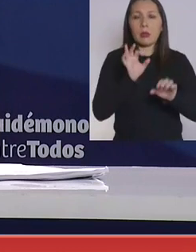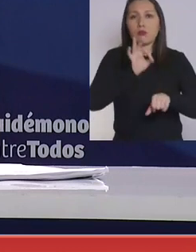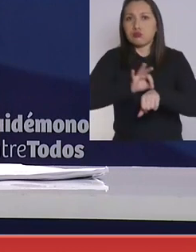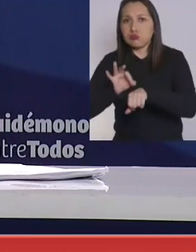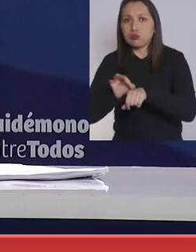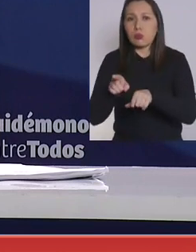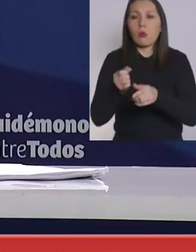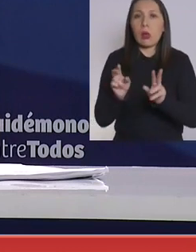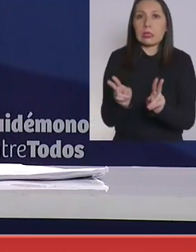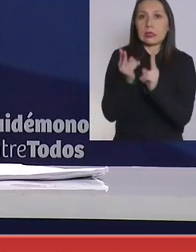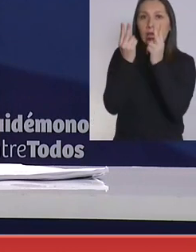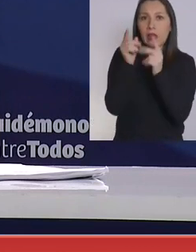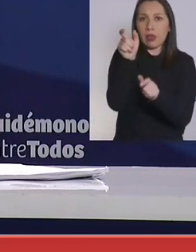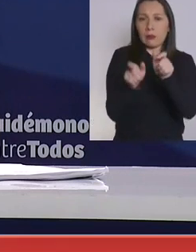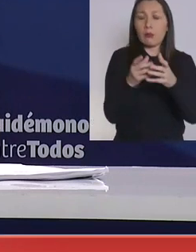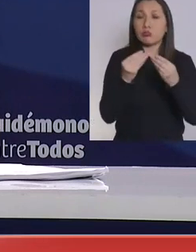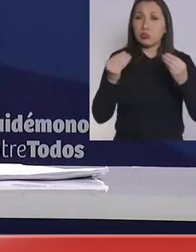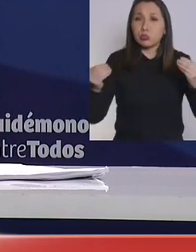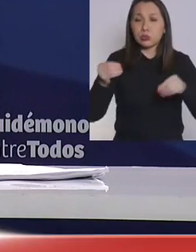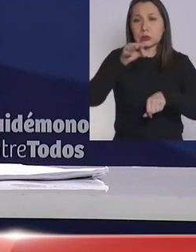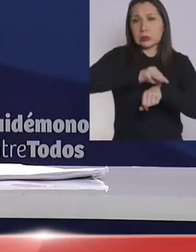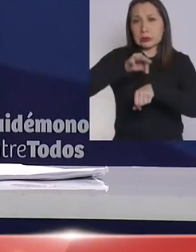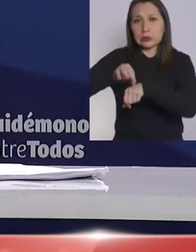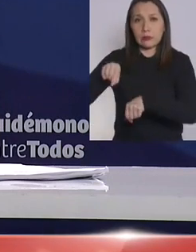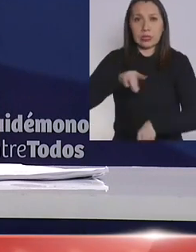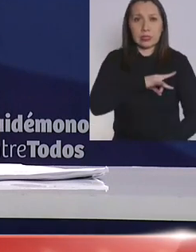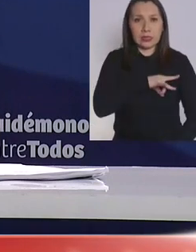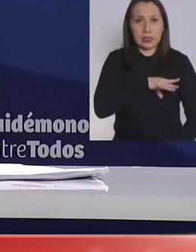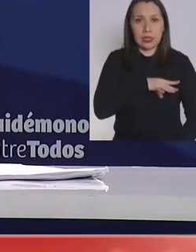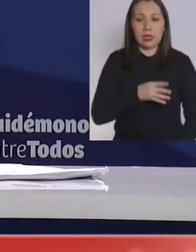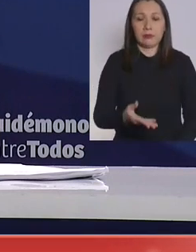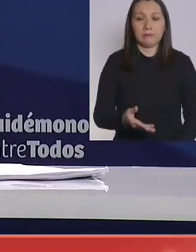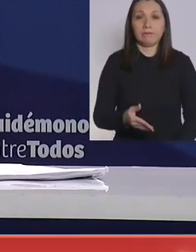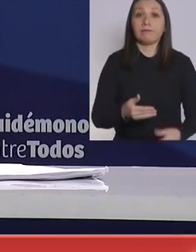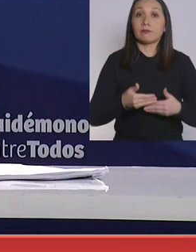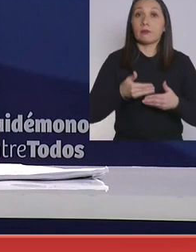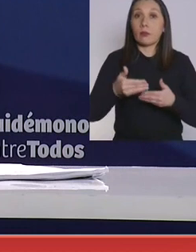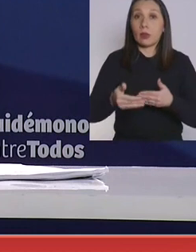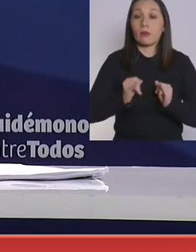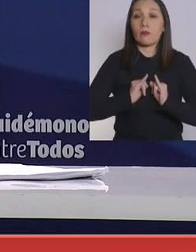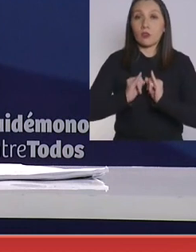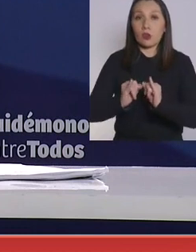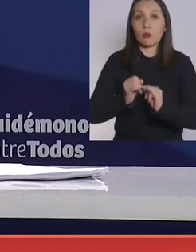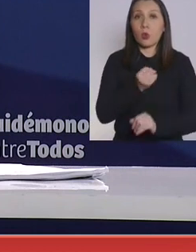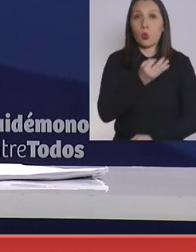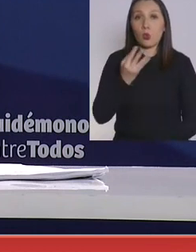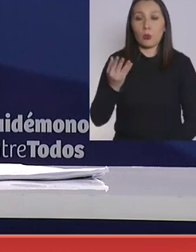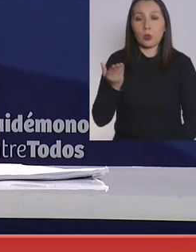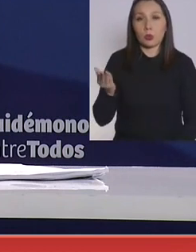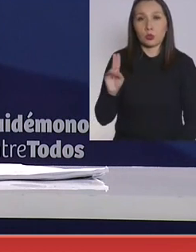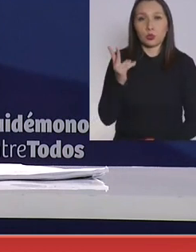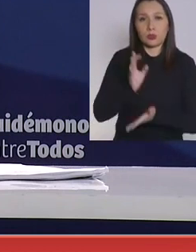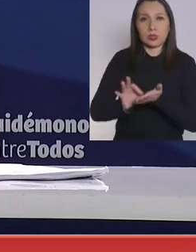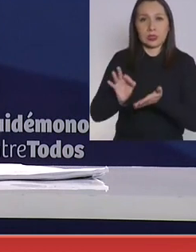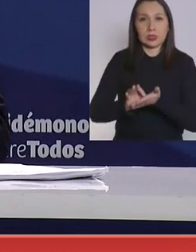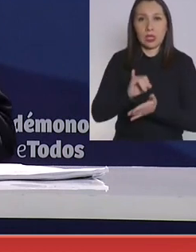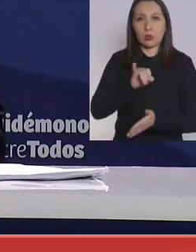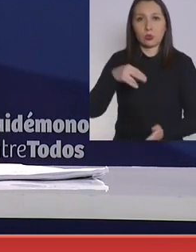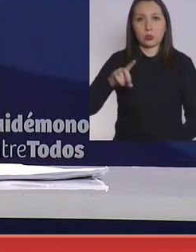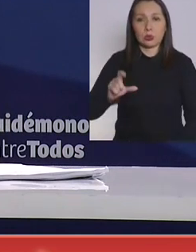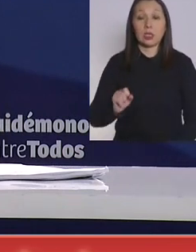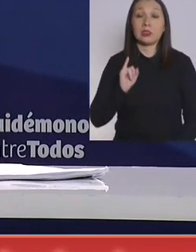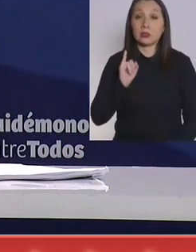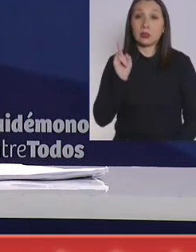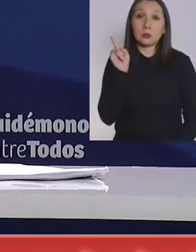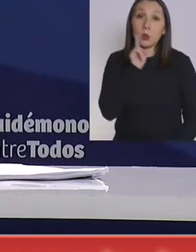la sobrevida de tantísimos pacientes en Chile. ¿Continuamos con la información de los datos, subsecretario Zúñiga? Sí,